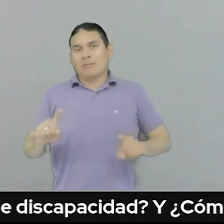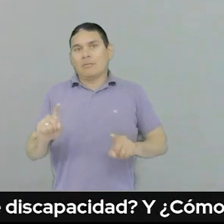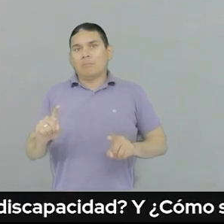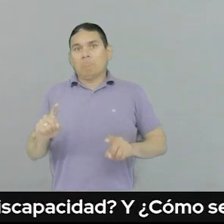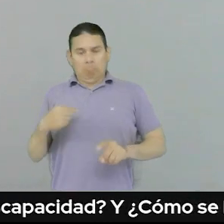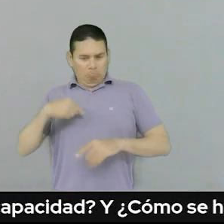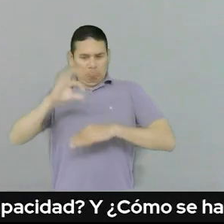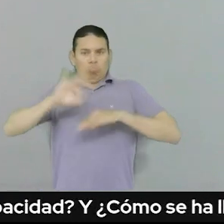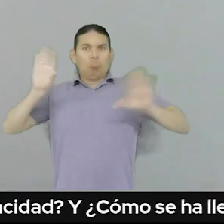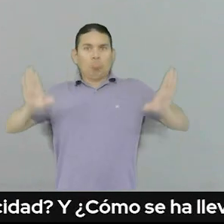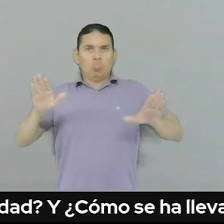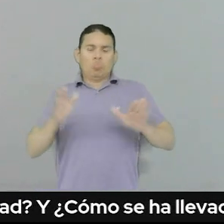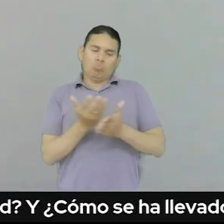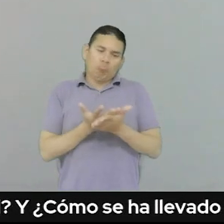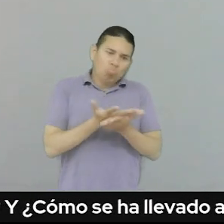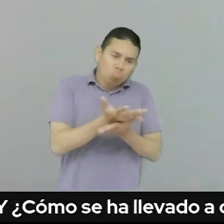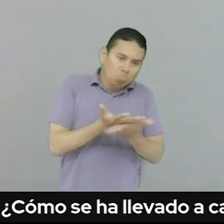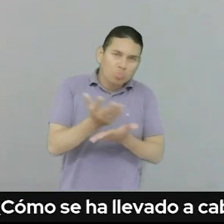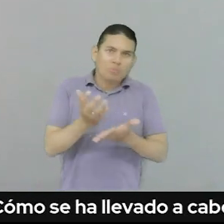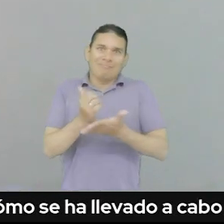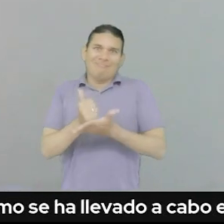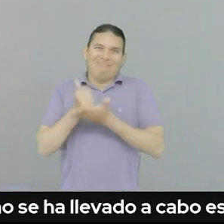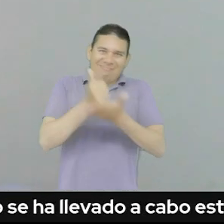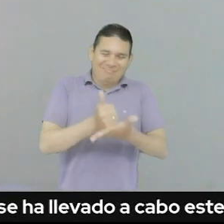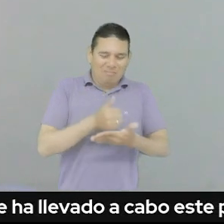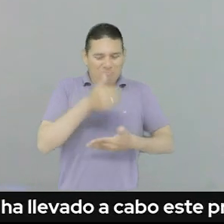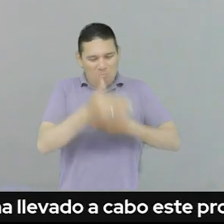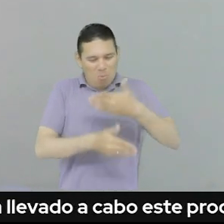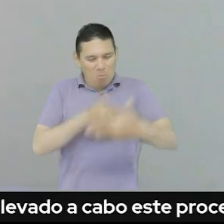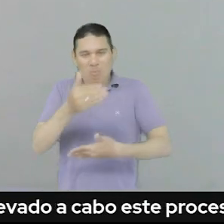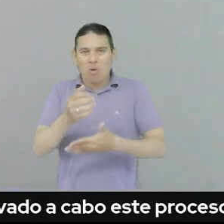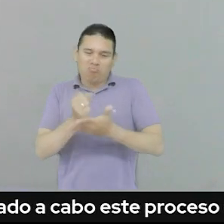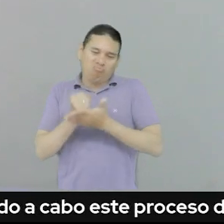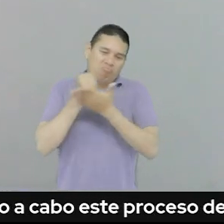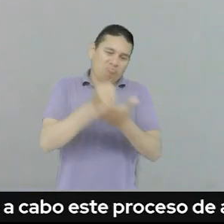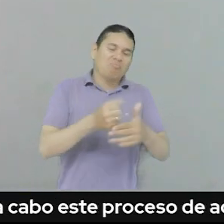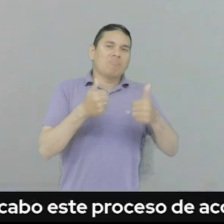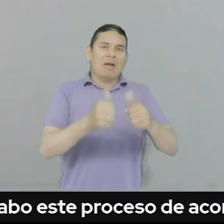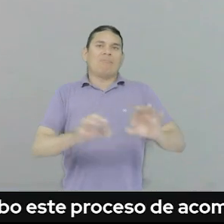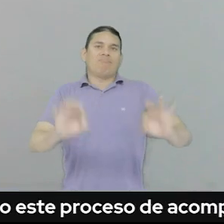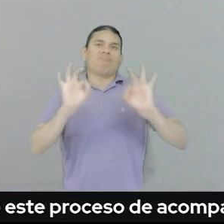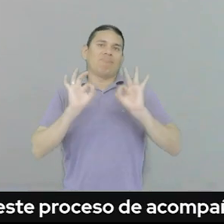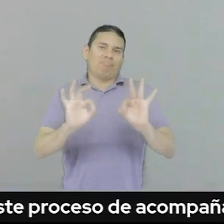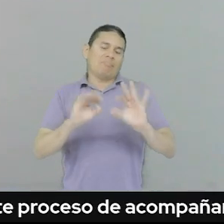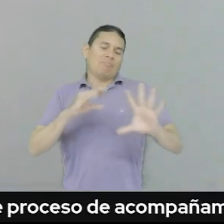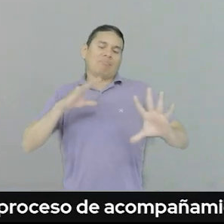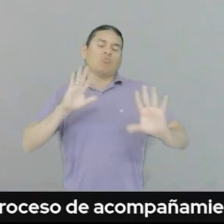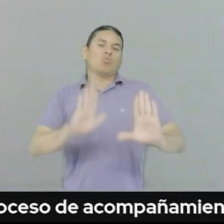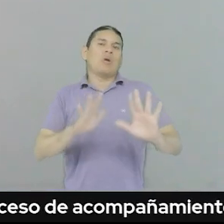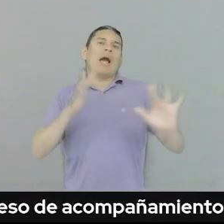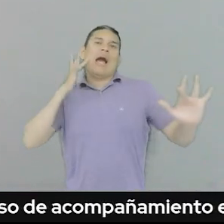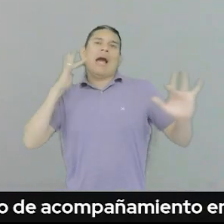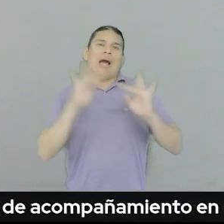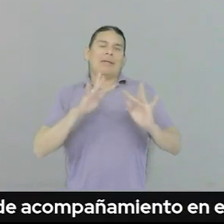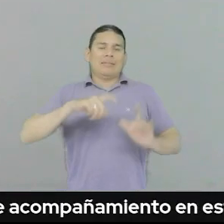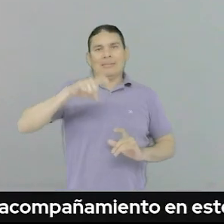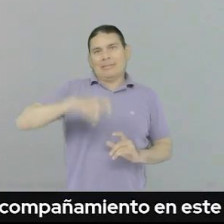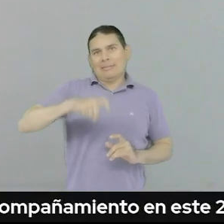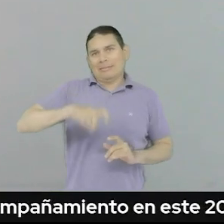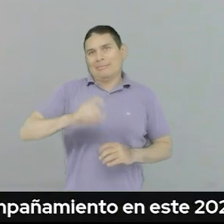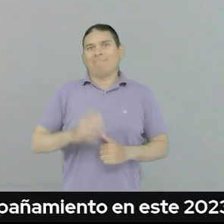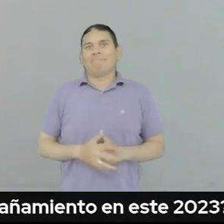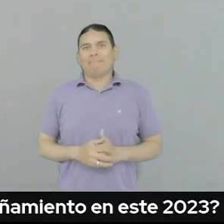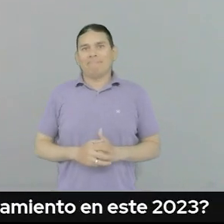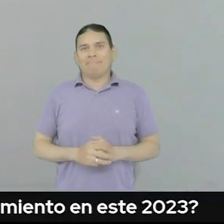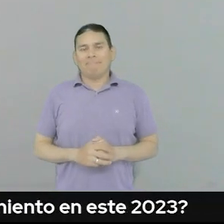poder brindar orientaciones metodológicas que sean oportunas y pertinentes de acuerdo con estas necesidades que tiene